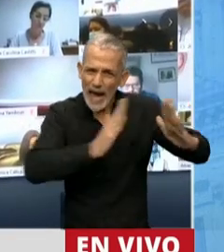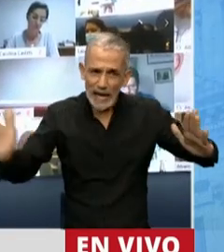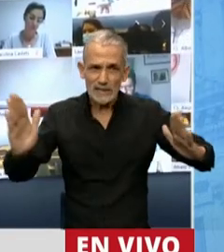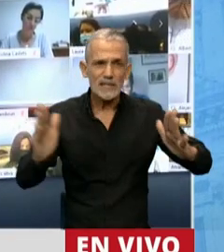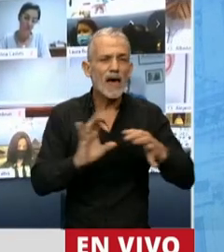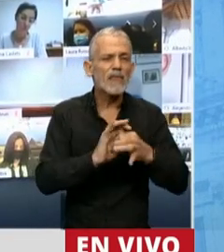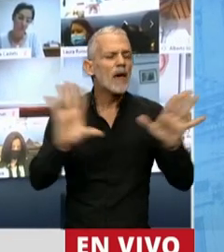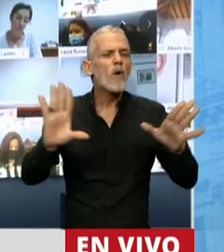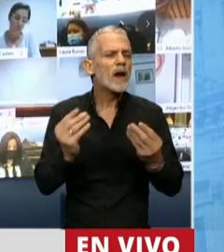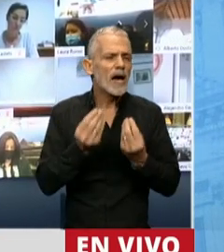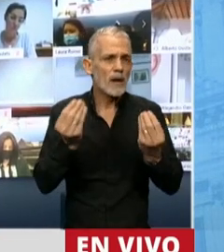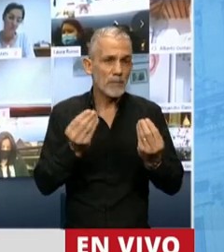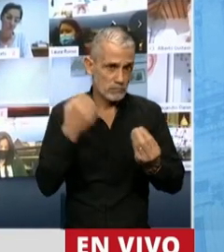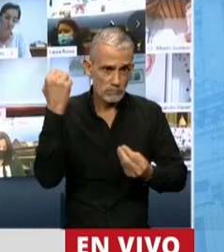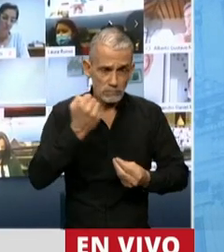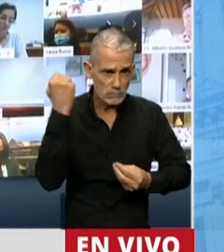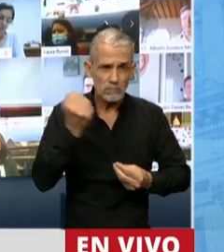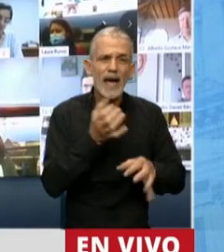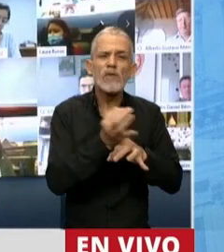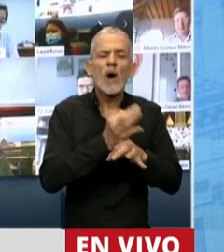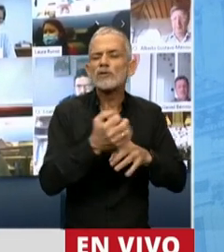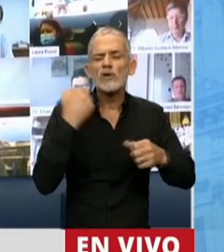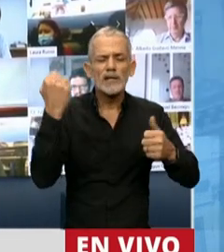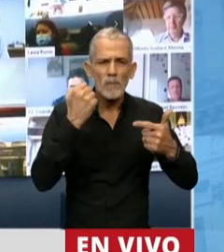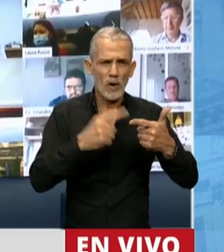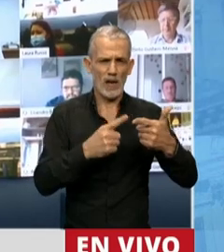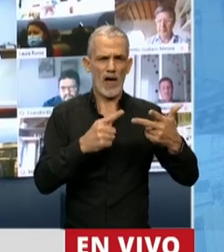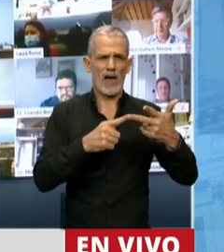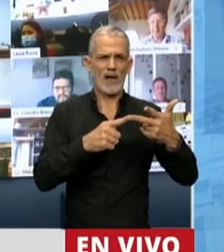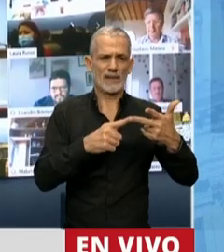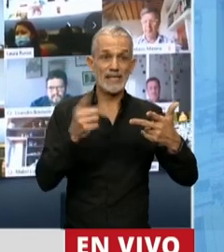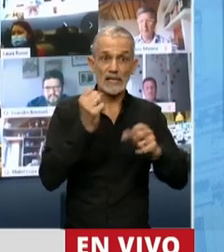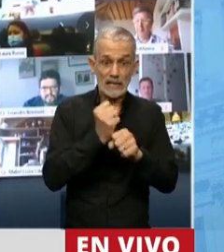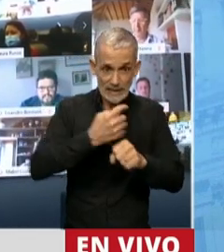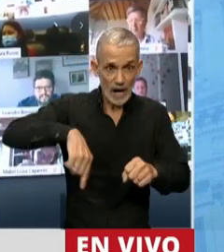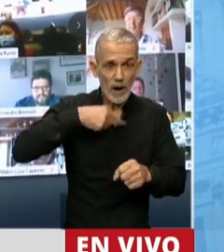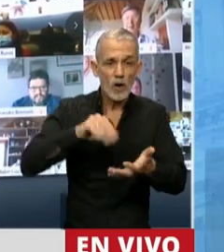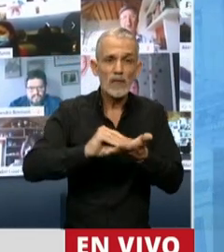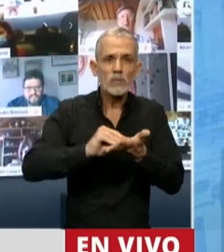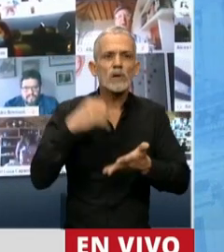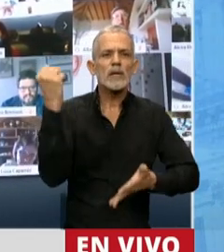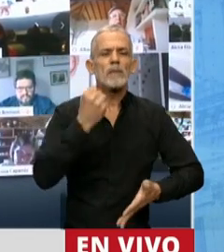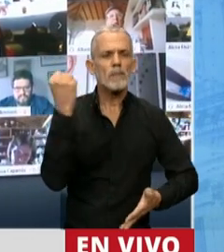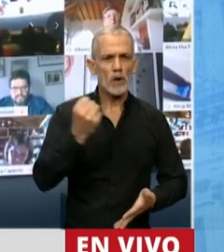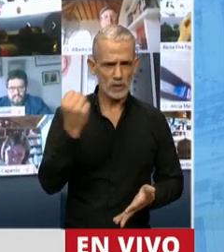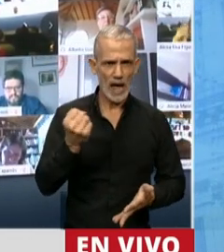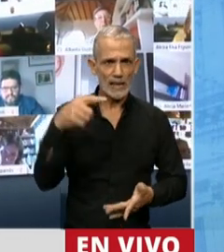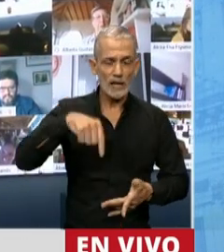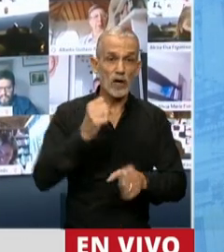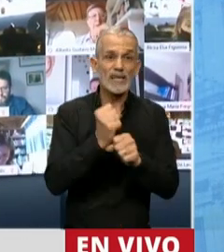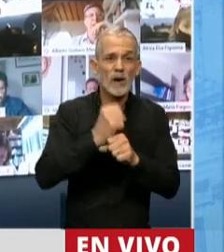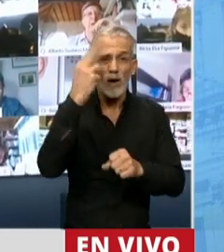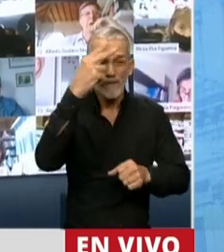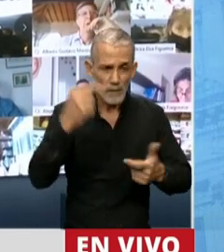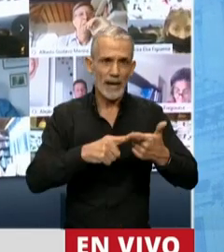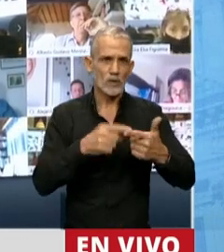la democracia es esencial, la educación es esencial, y nuestro trabajo es esencial. Están trabajando los